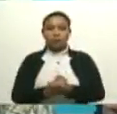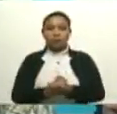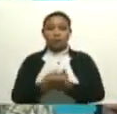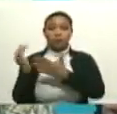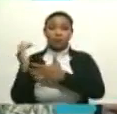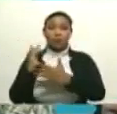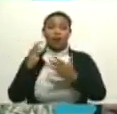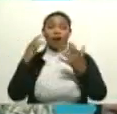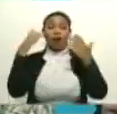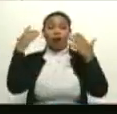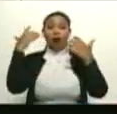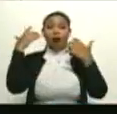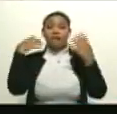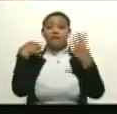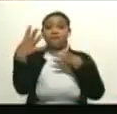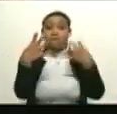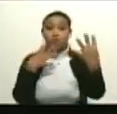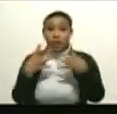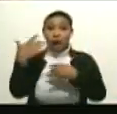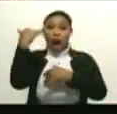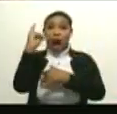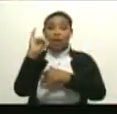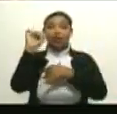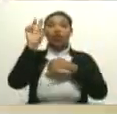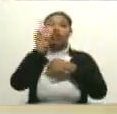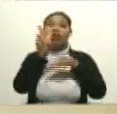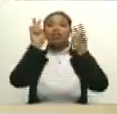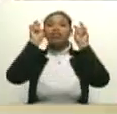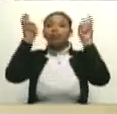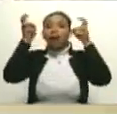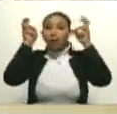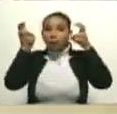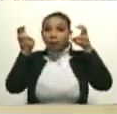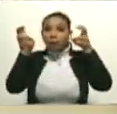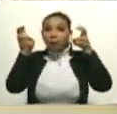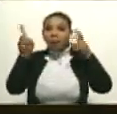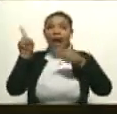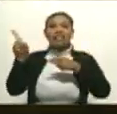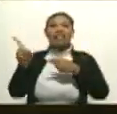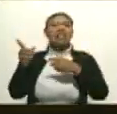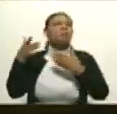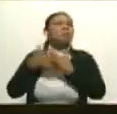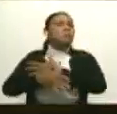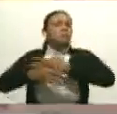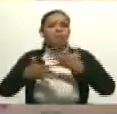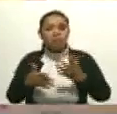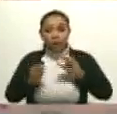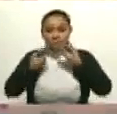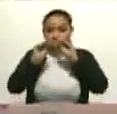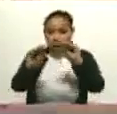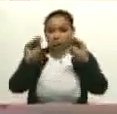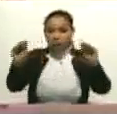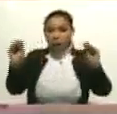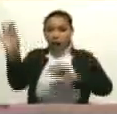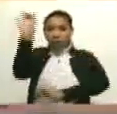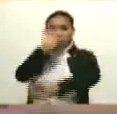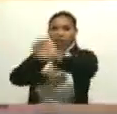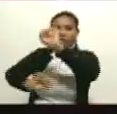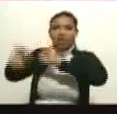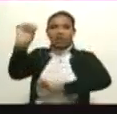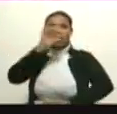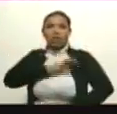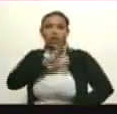festival tiene dos motivaciones. Una, dada por el contexto en que es convocado, la defensa de la